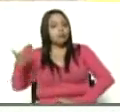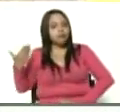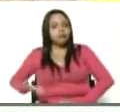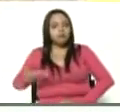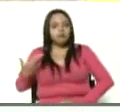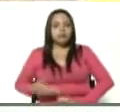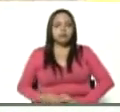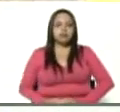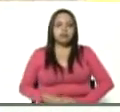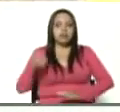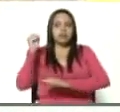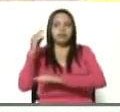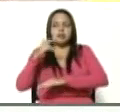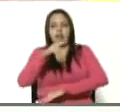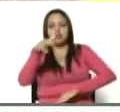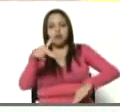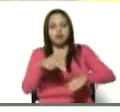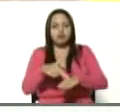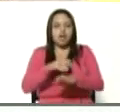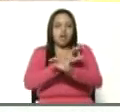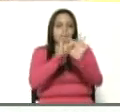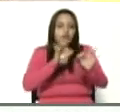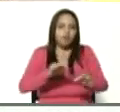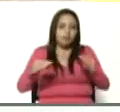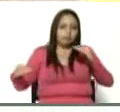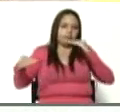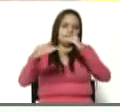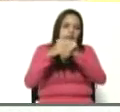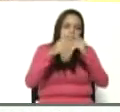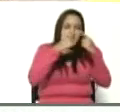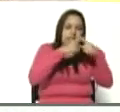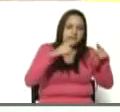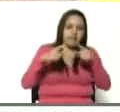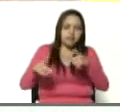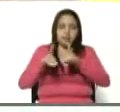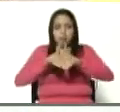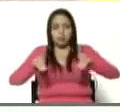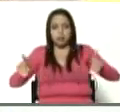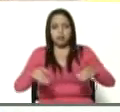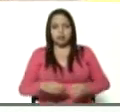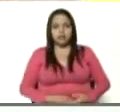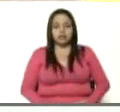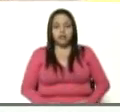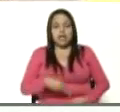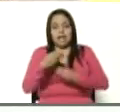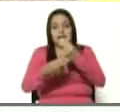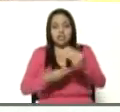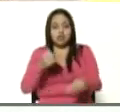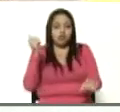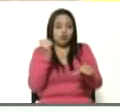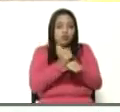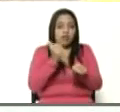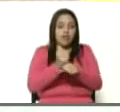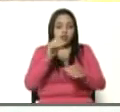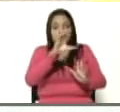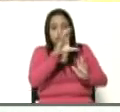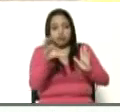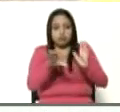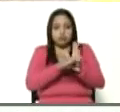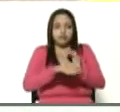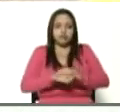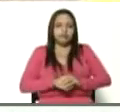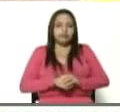la Asamblea Nacional de manera plural, diversa y democrática, ejerciendo sus funciones constitucionales